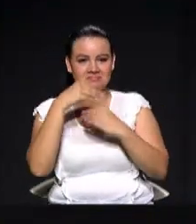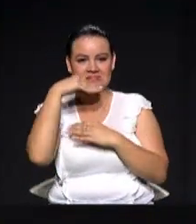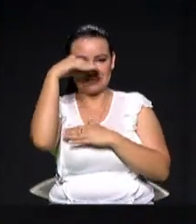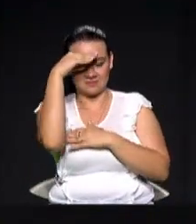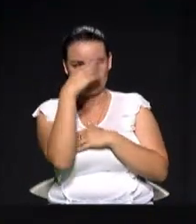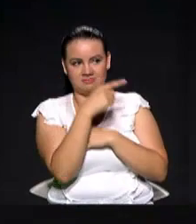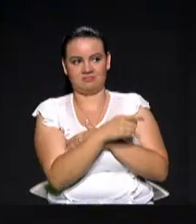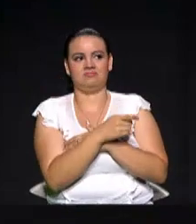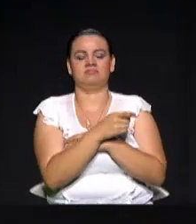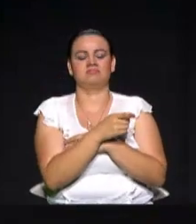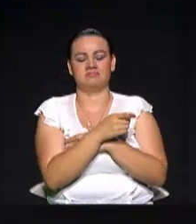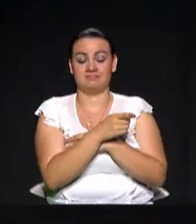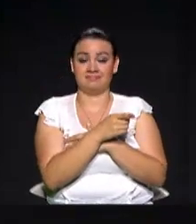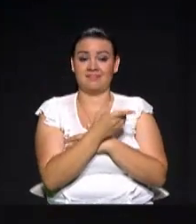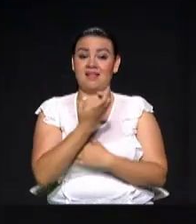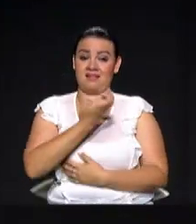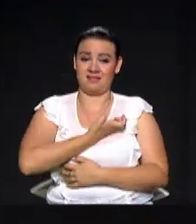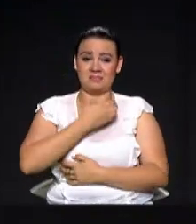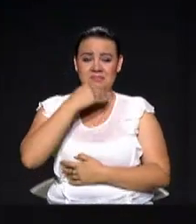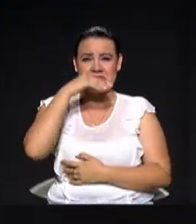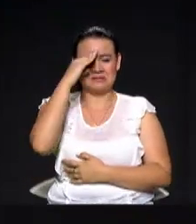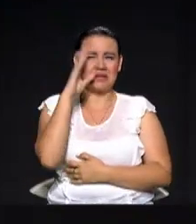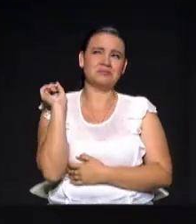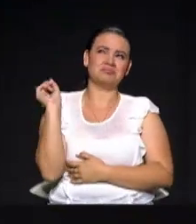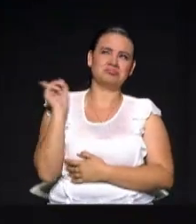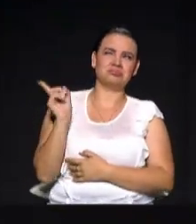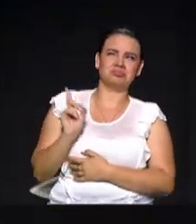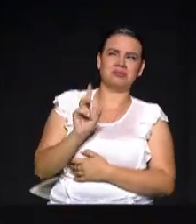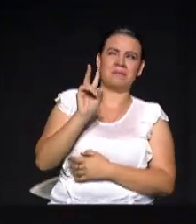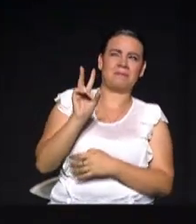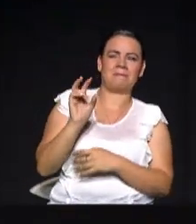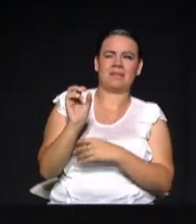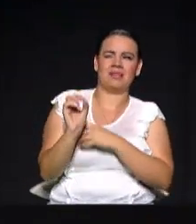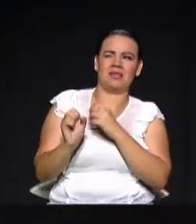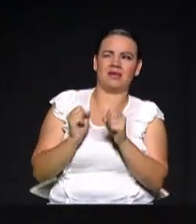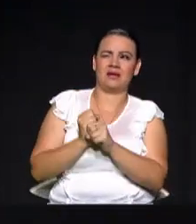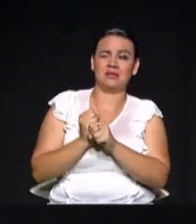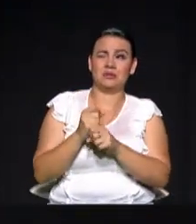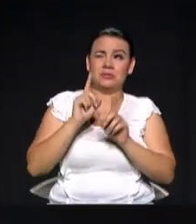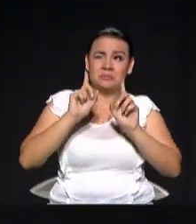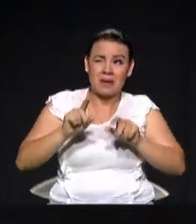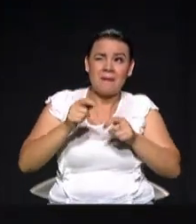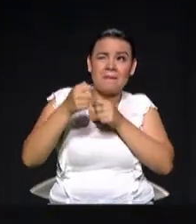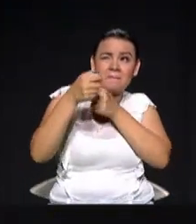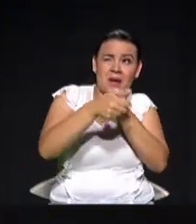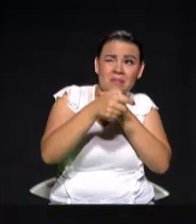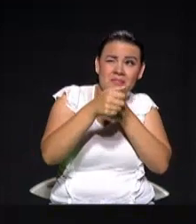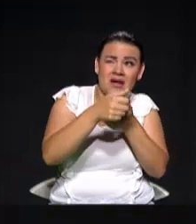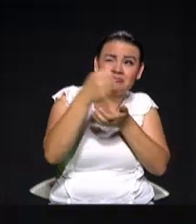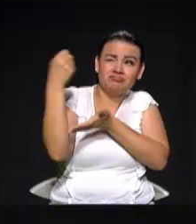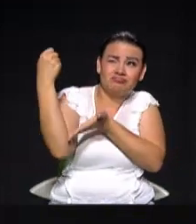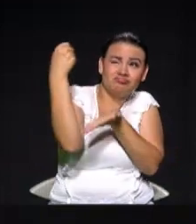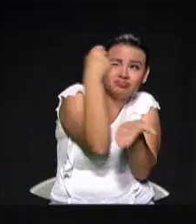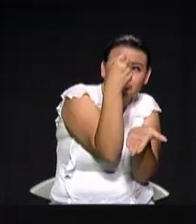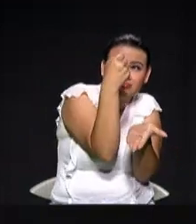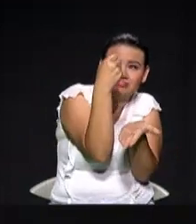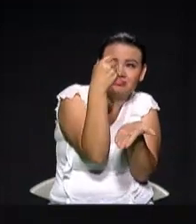prácticamente en los últimos 20 años no da ningún recurso. Entonces hay que destinar recursos del presupuesto